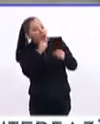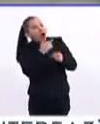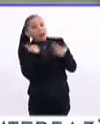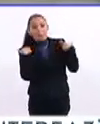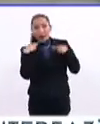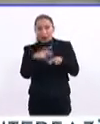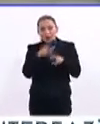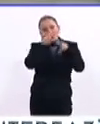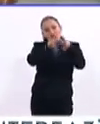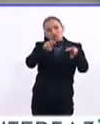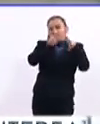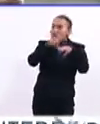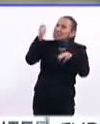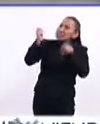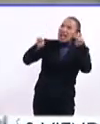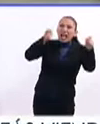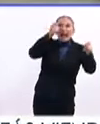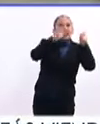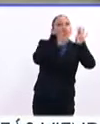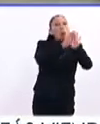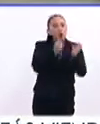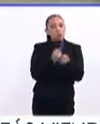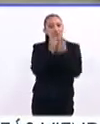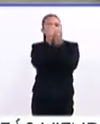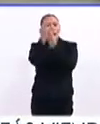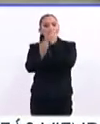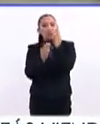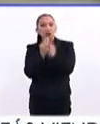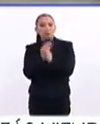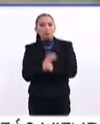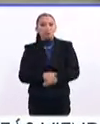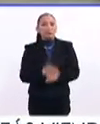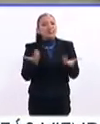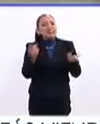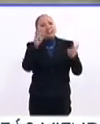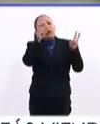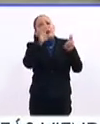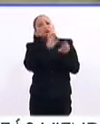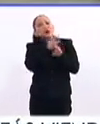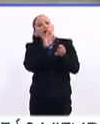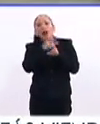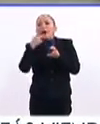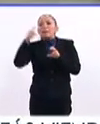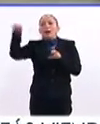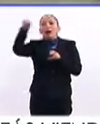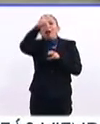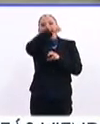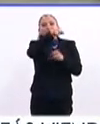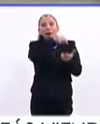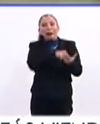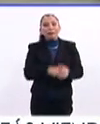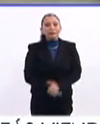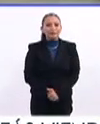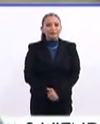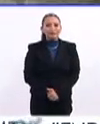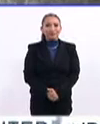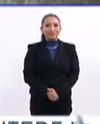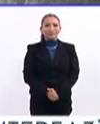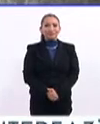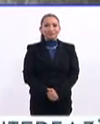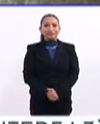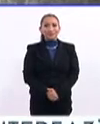profesores a analizar cómo se está expresando el mundo y qué temáticas están presentándose.